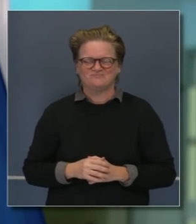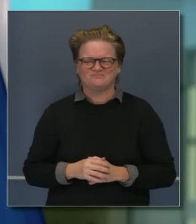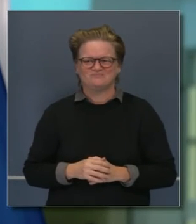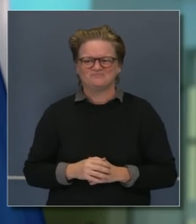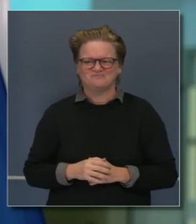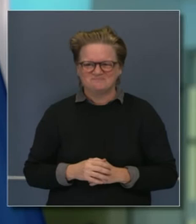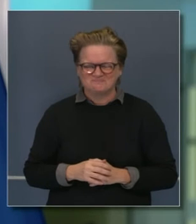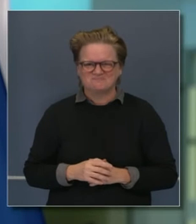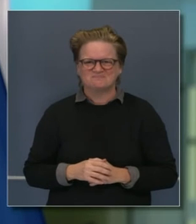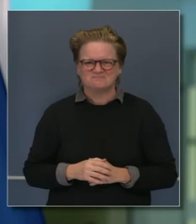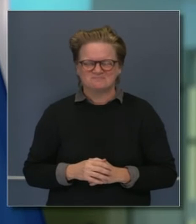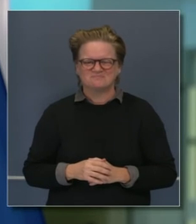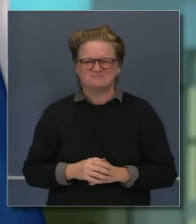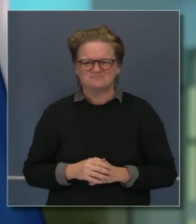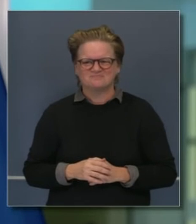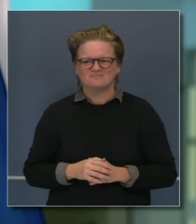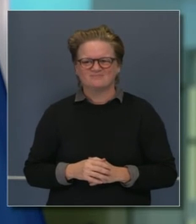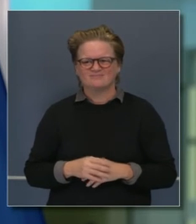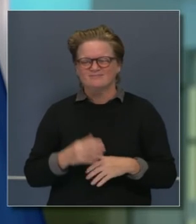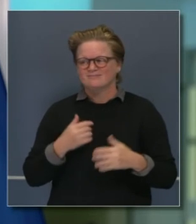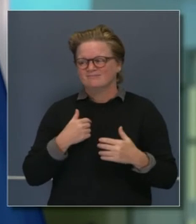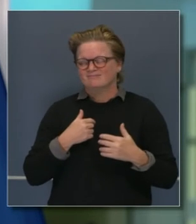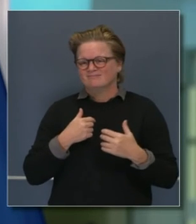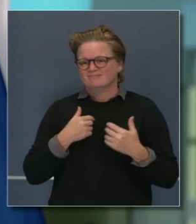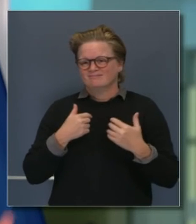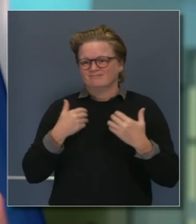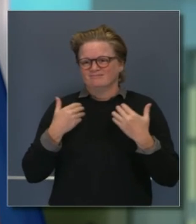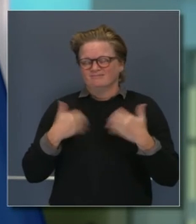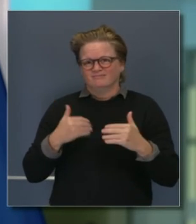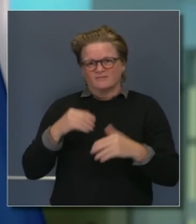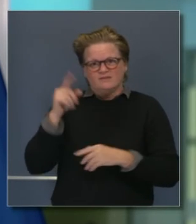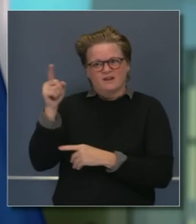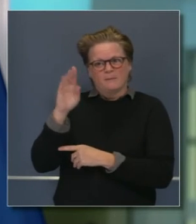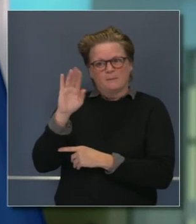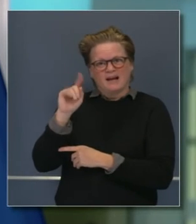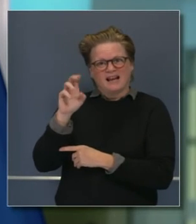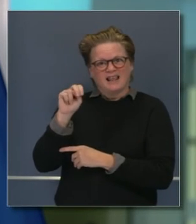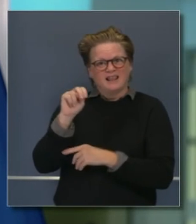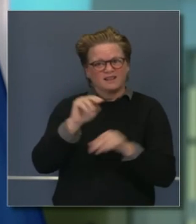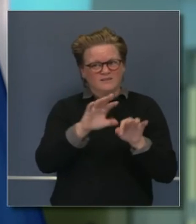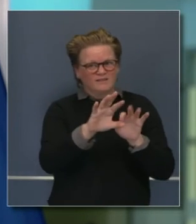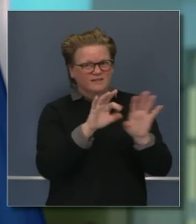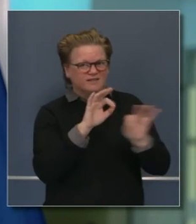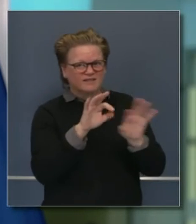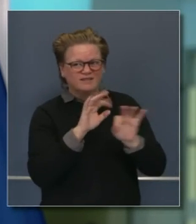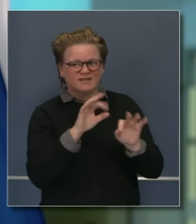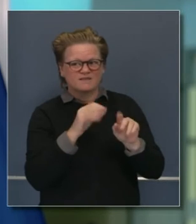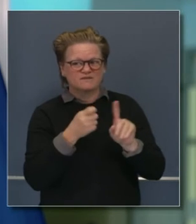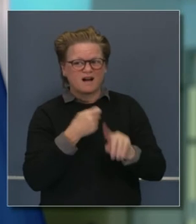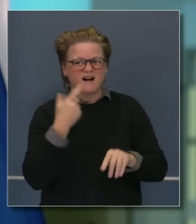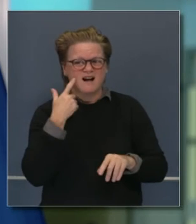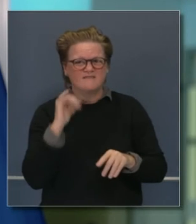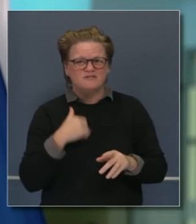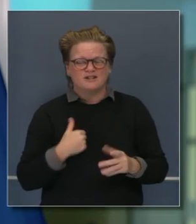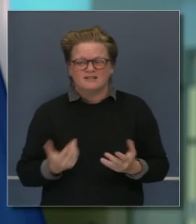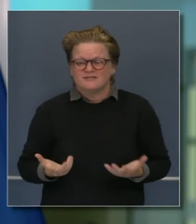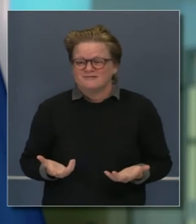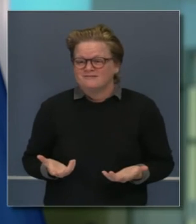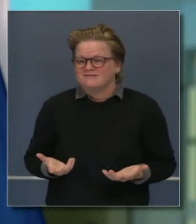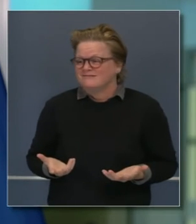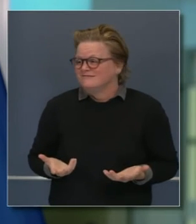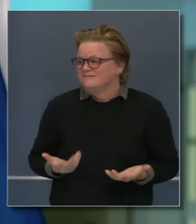papeles formales. Pero este es un testamento de la riqueza de California realmente. Y yo estoy sumamente